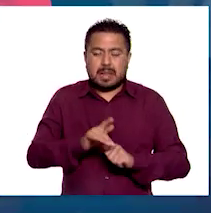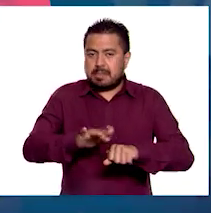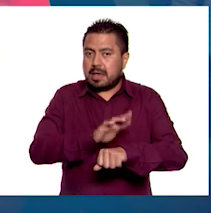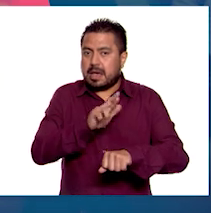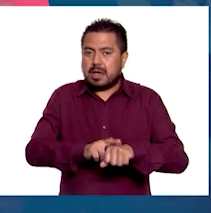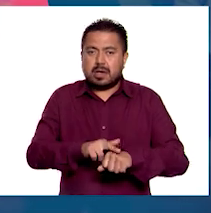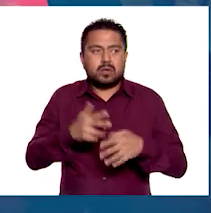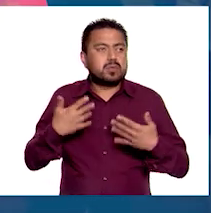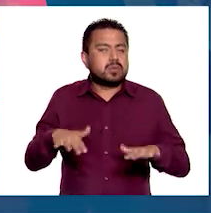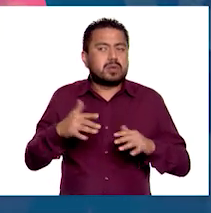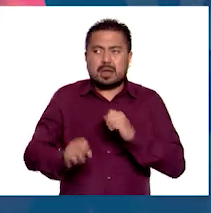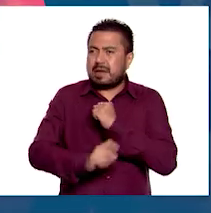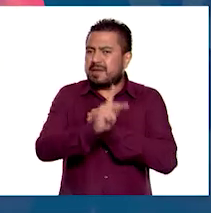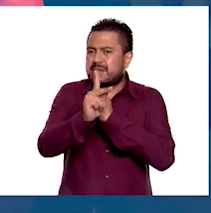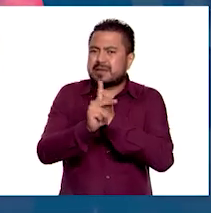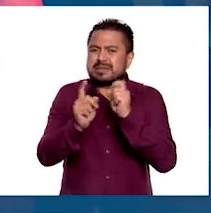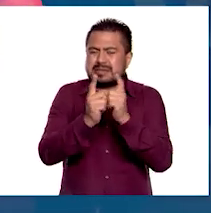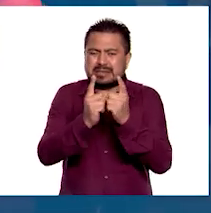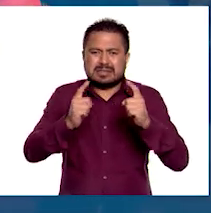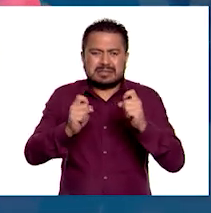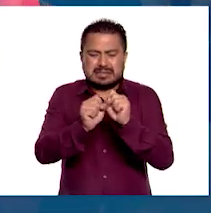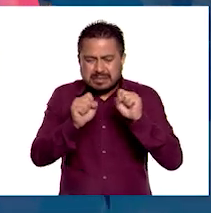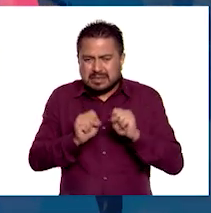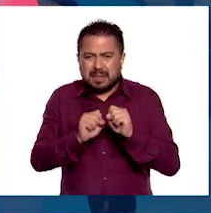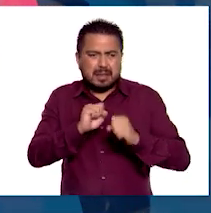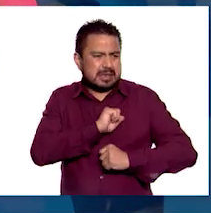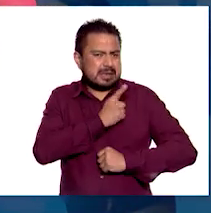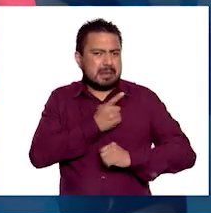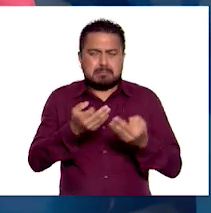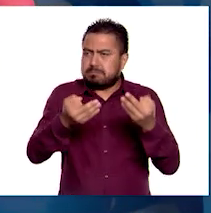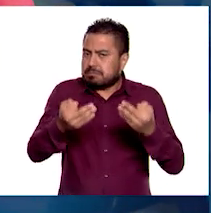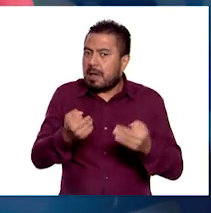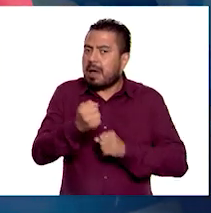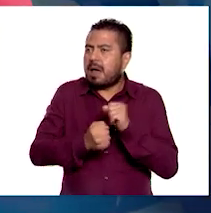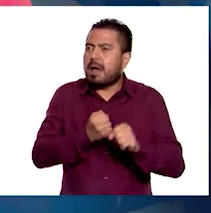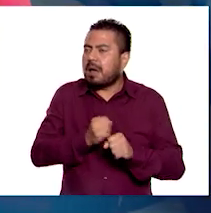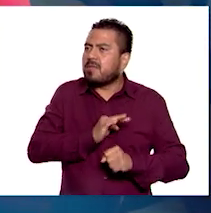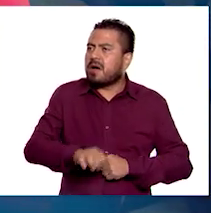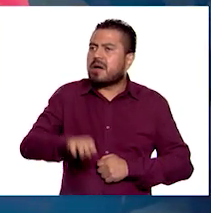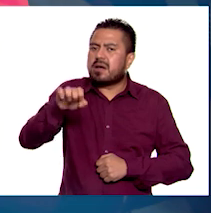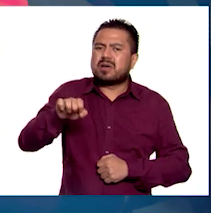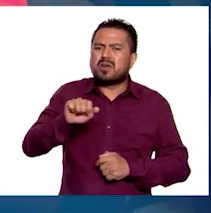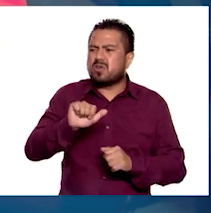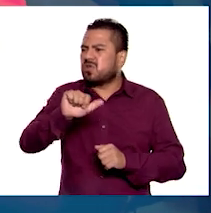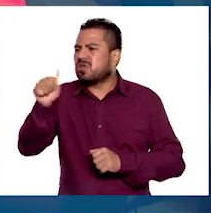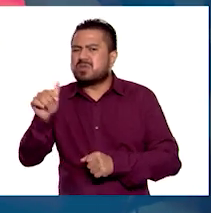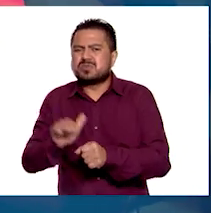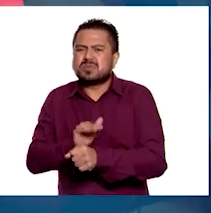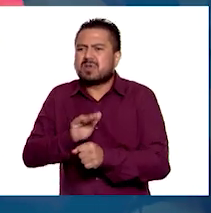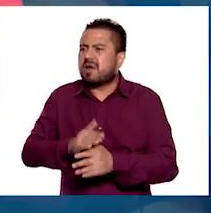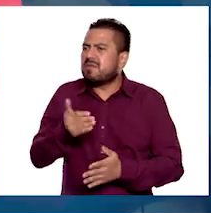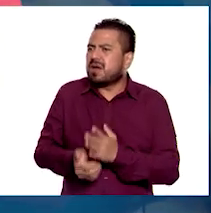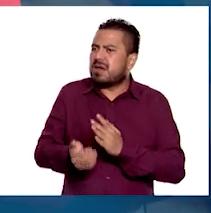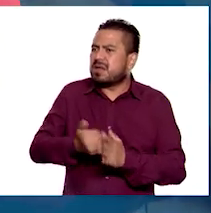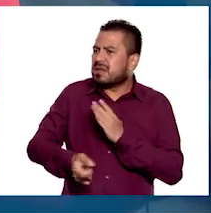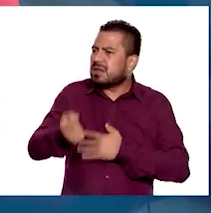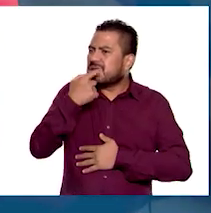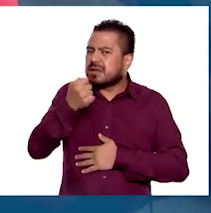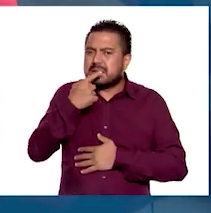esperanza de vida en países con sistemas de salud óptimos en contraste con países que no tengan suficientes medicamentos,